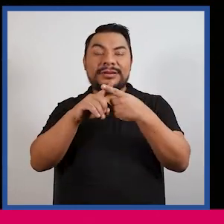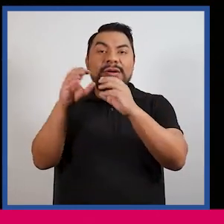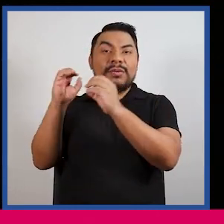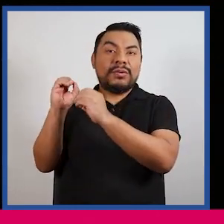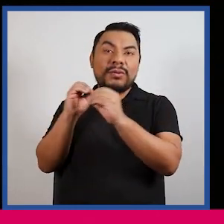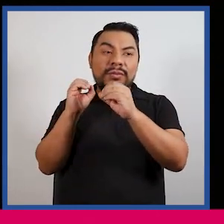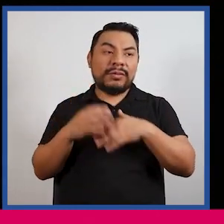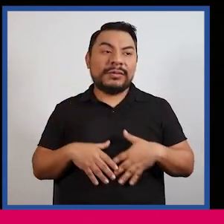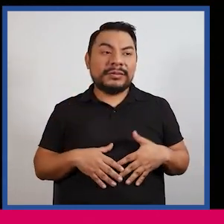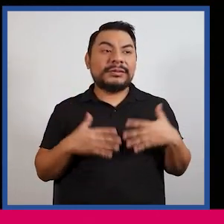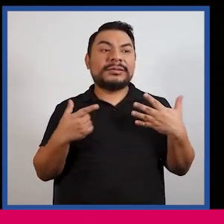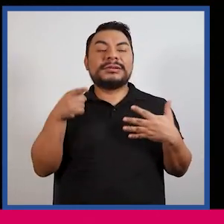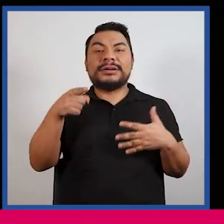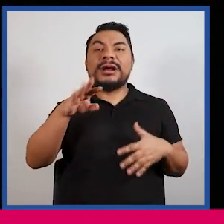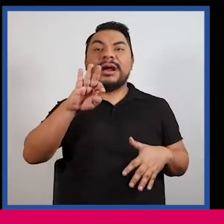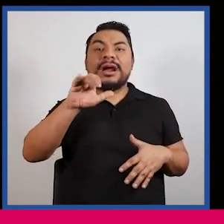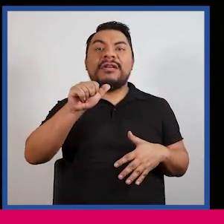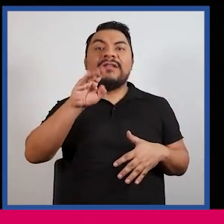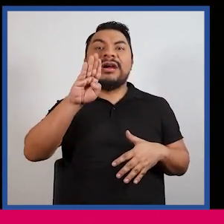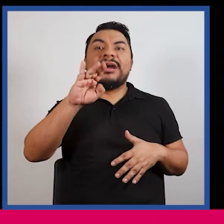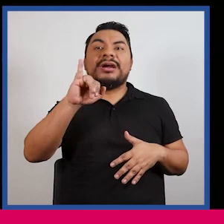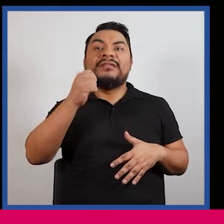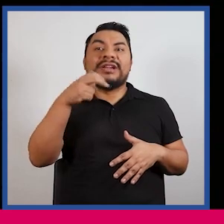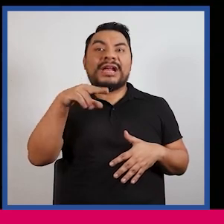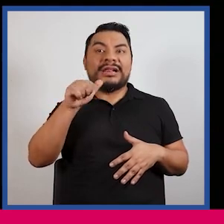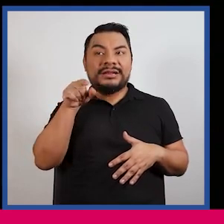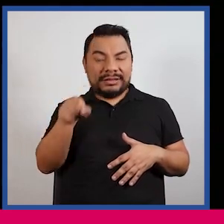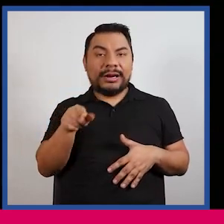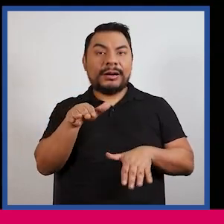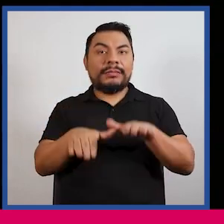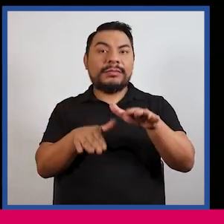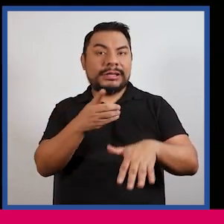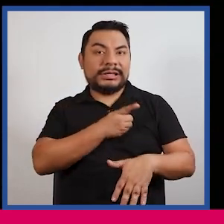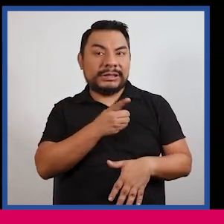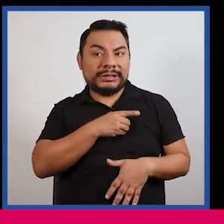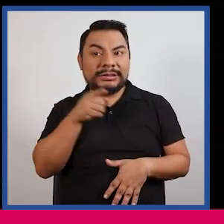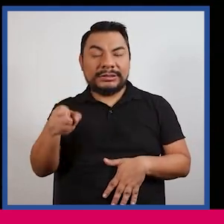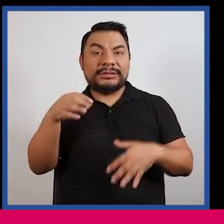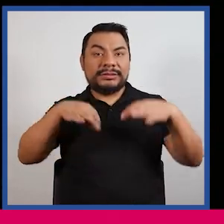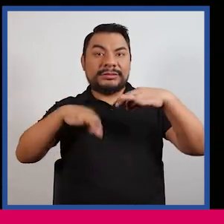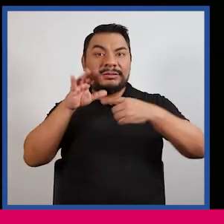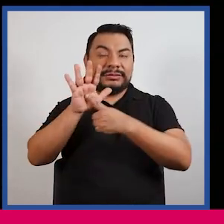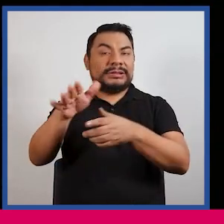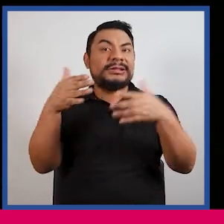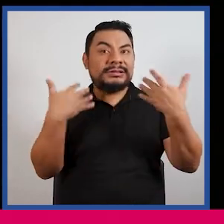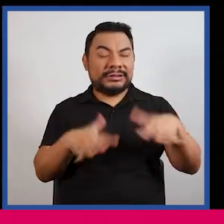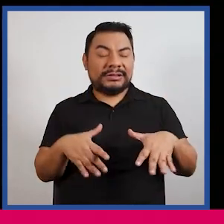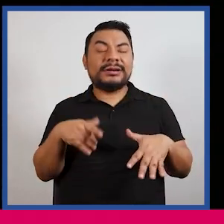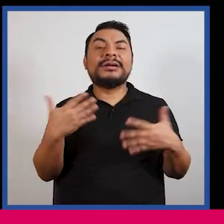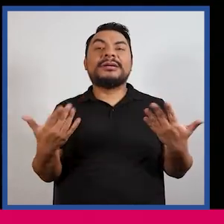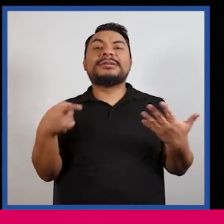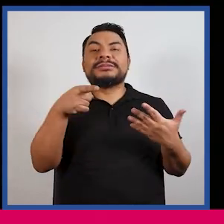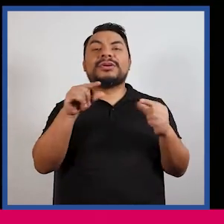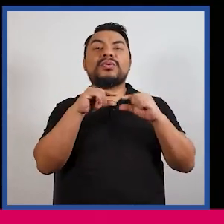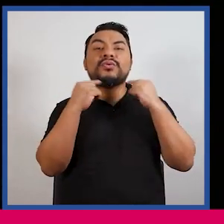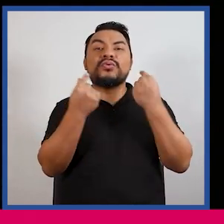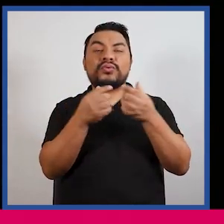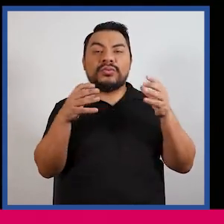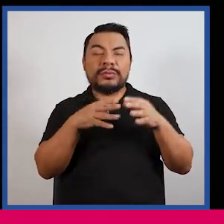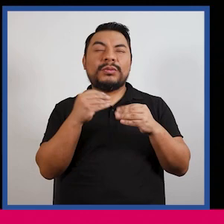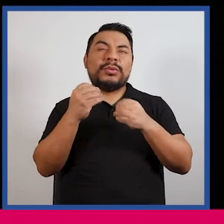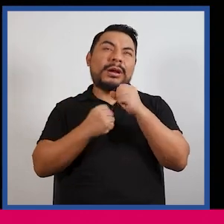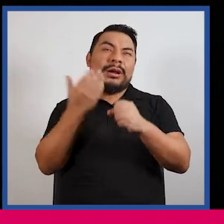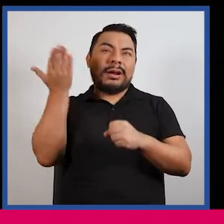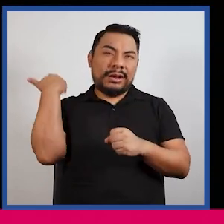va en octubre, es Fabiana, Pasos y Latidos, una obra que ya se encuentra presentando en el repertorio del grupo